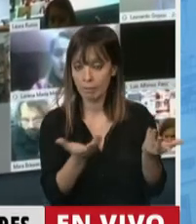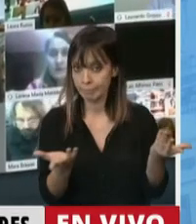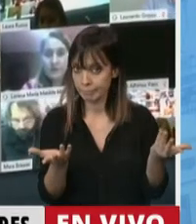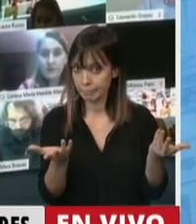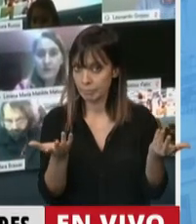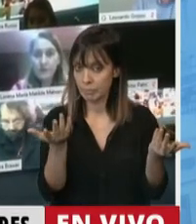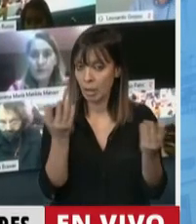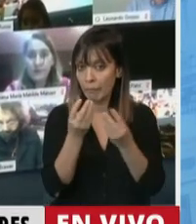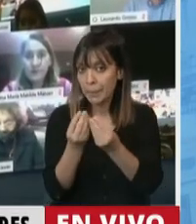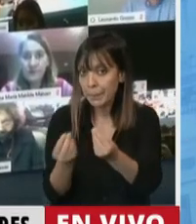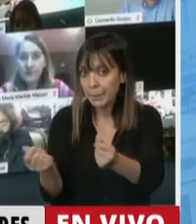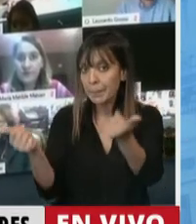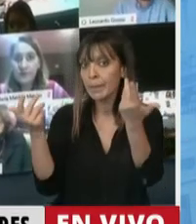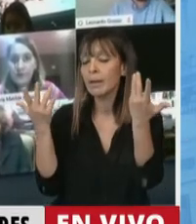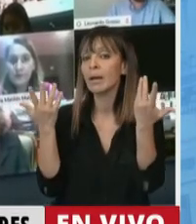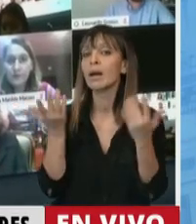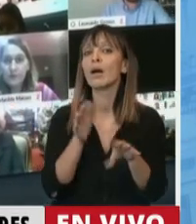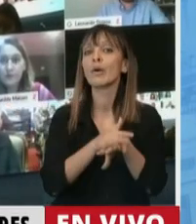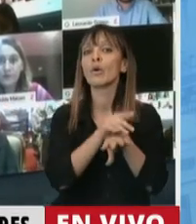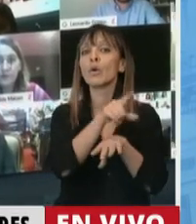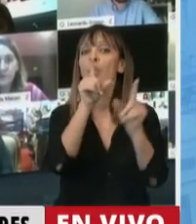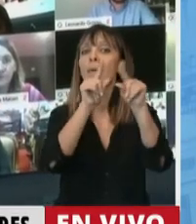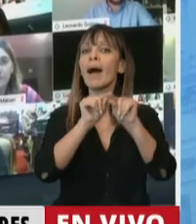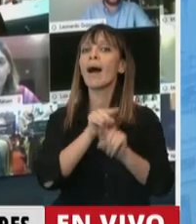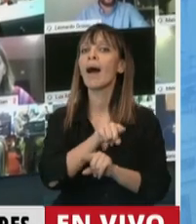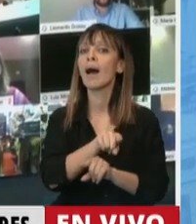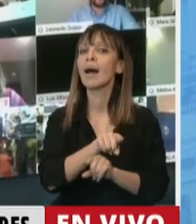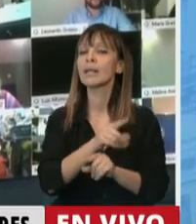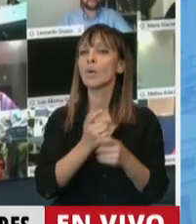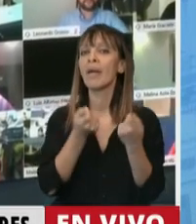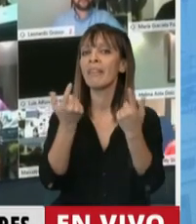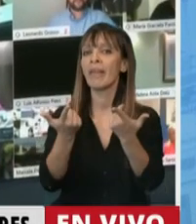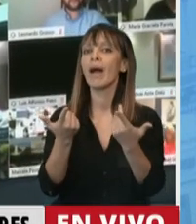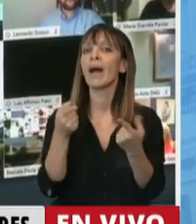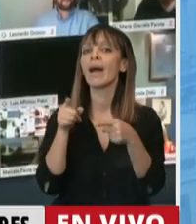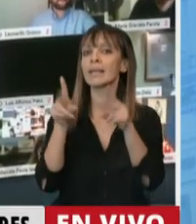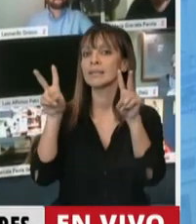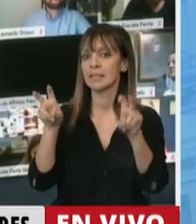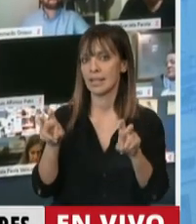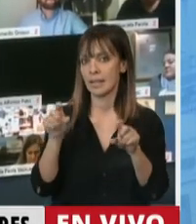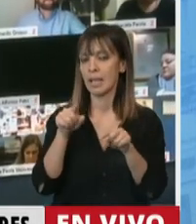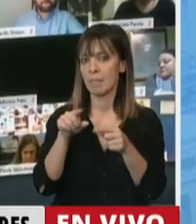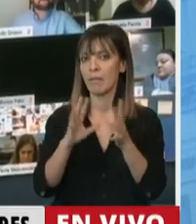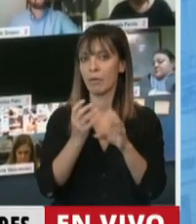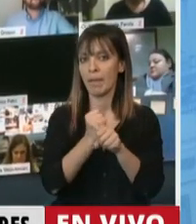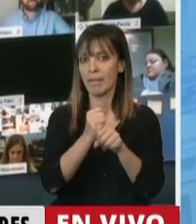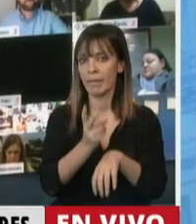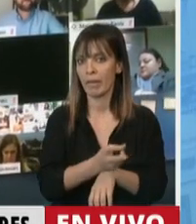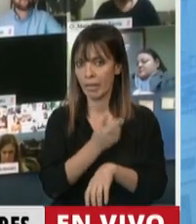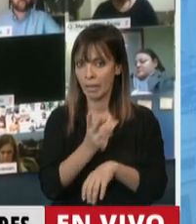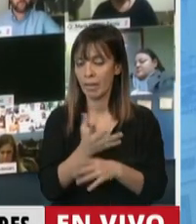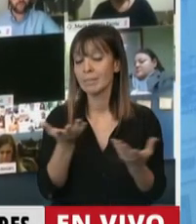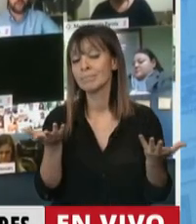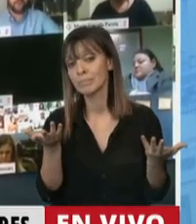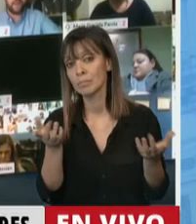barrido o arrasado por estos artículos que habilitan ese tema de la precarización. Al no estar,